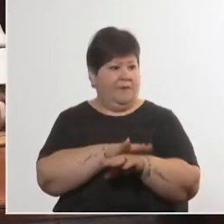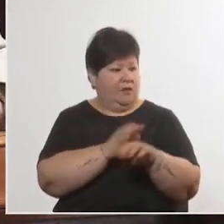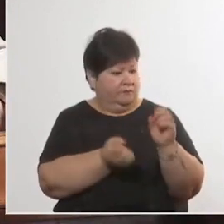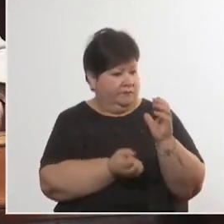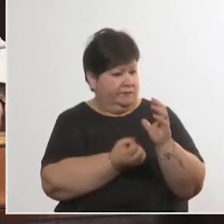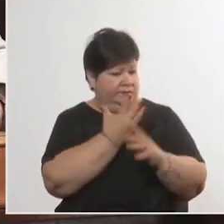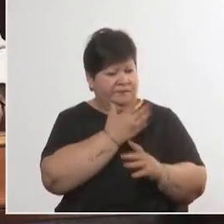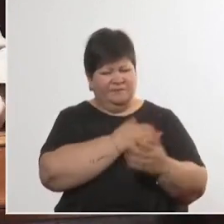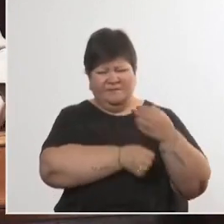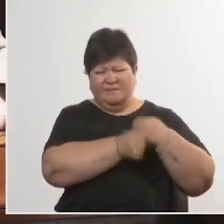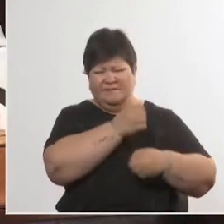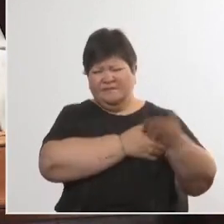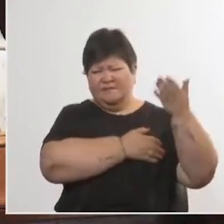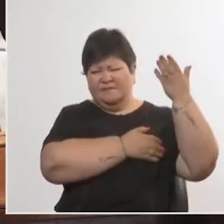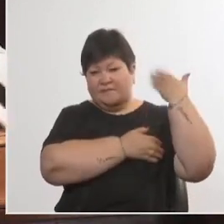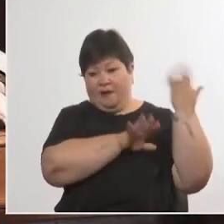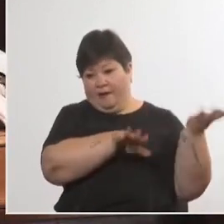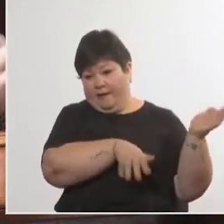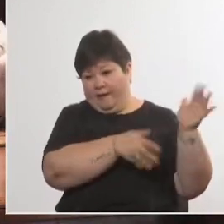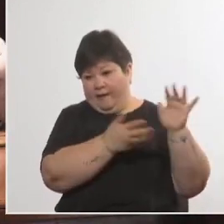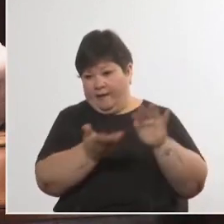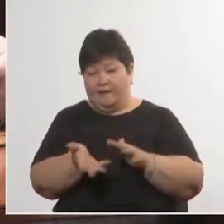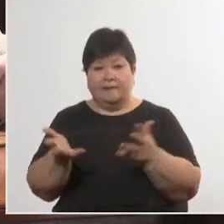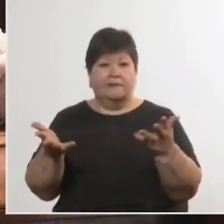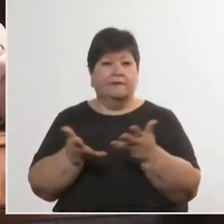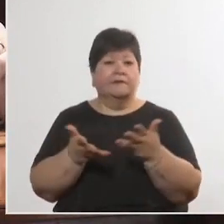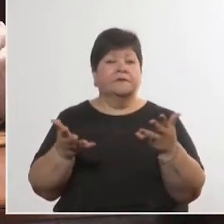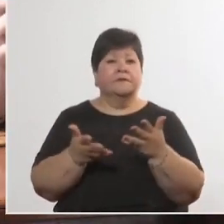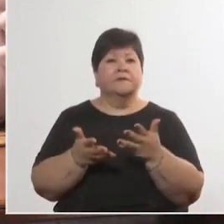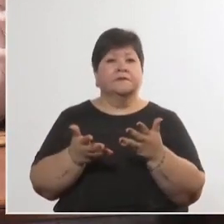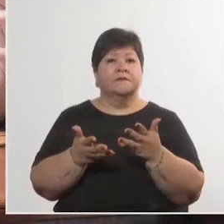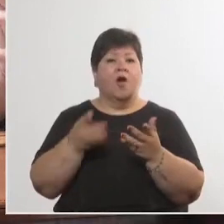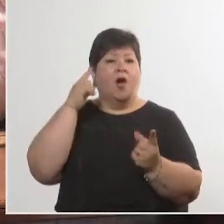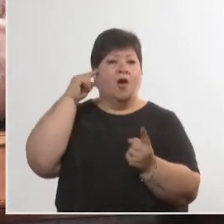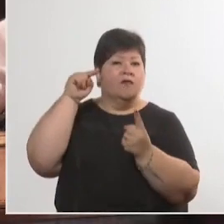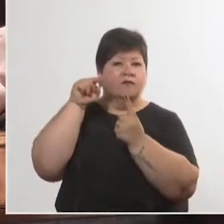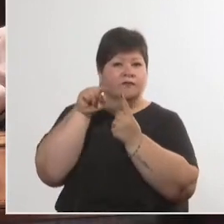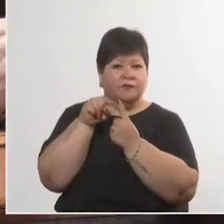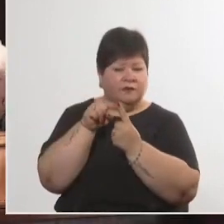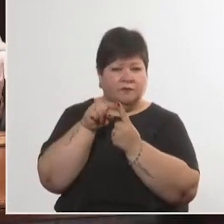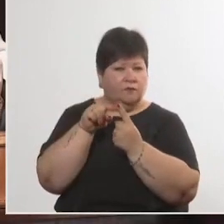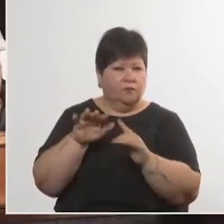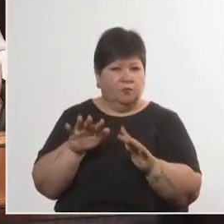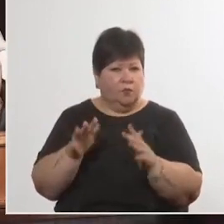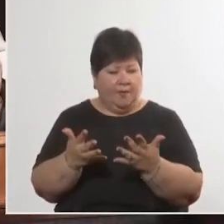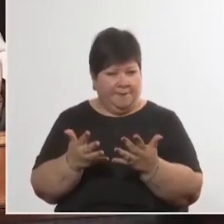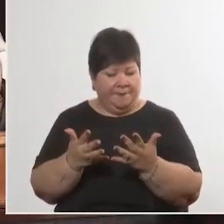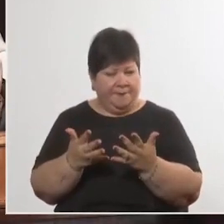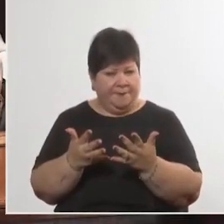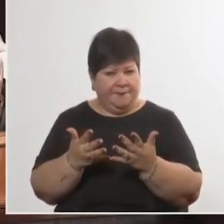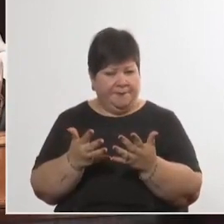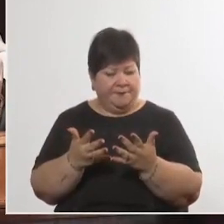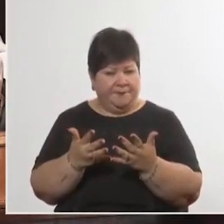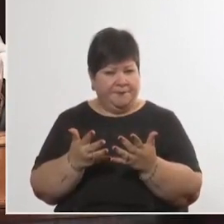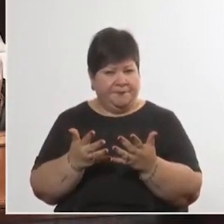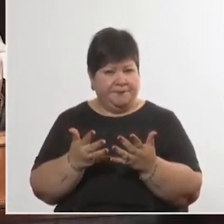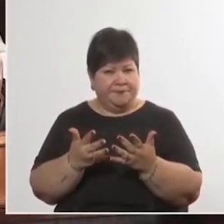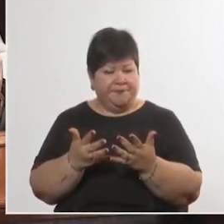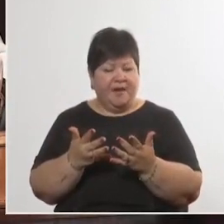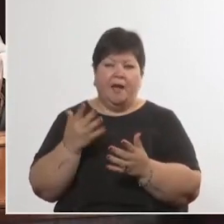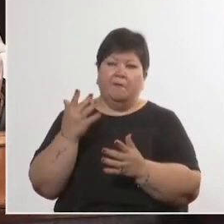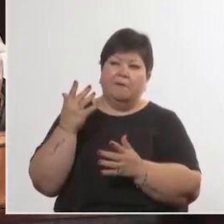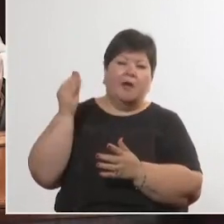apuntado especialmente a atender a aquellos